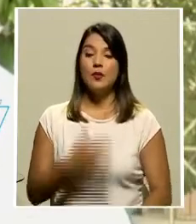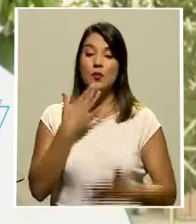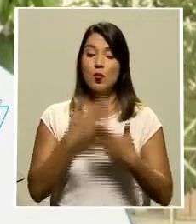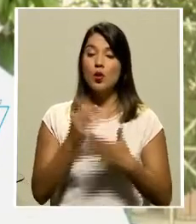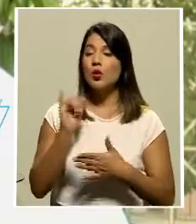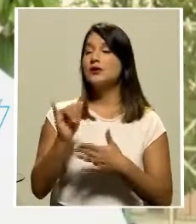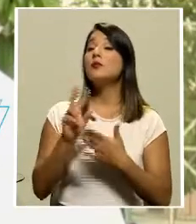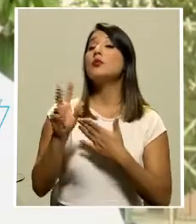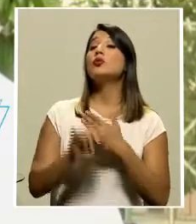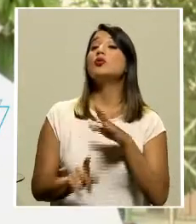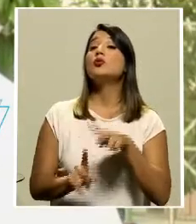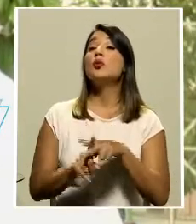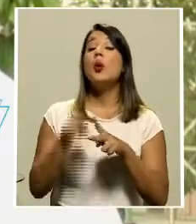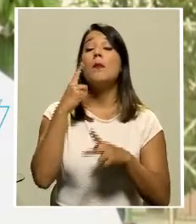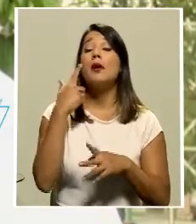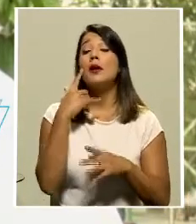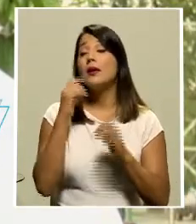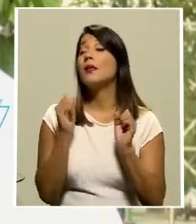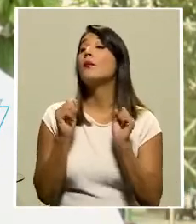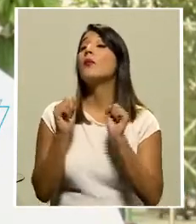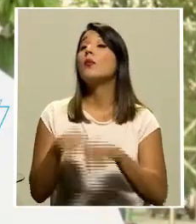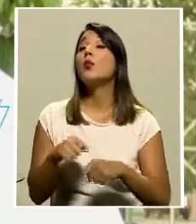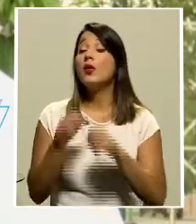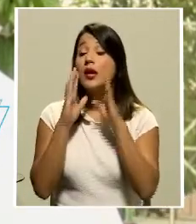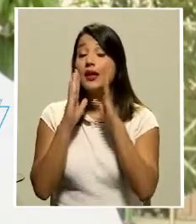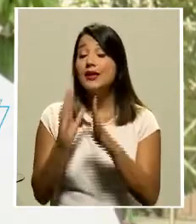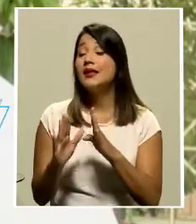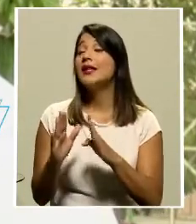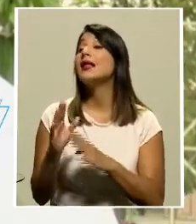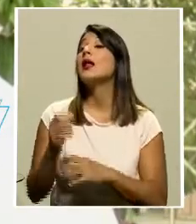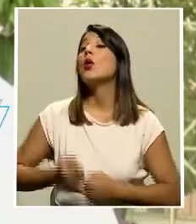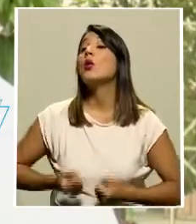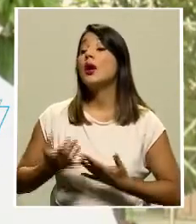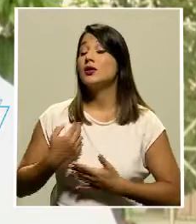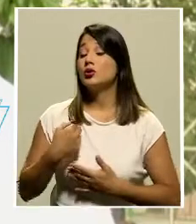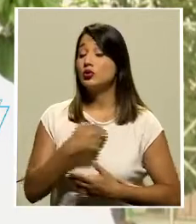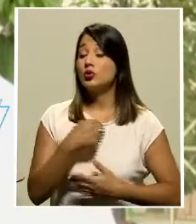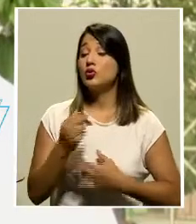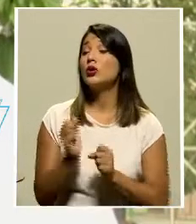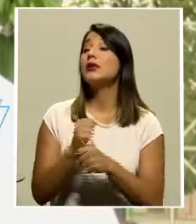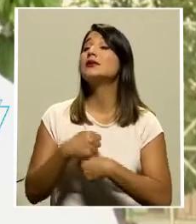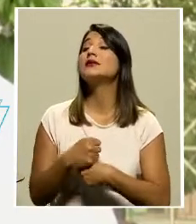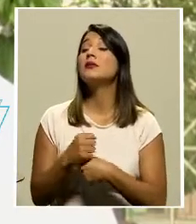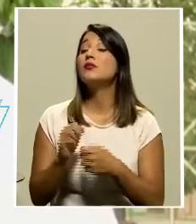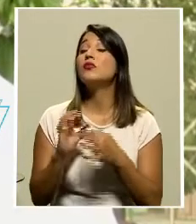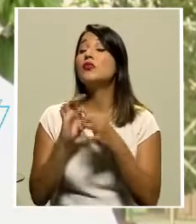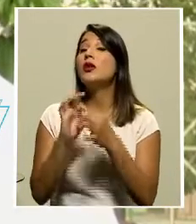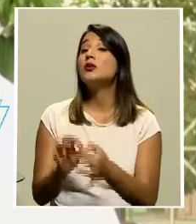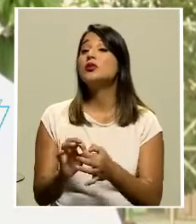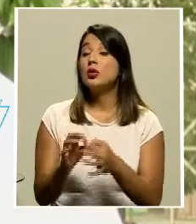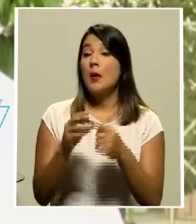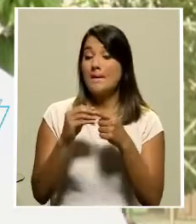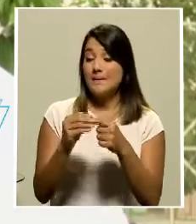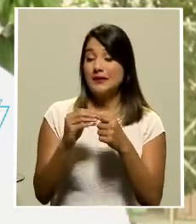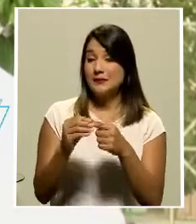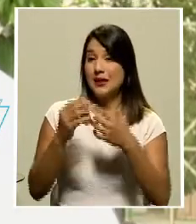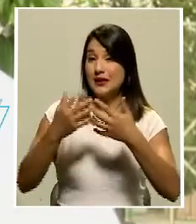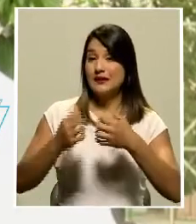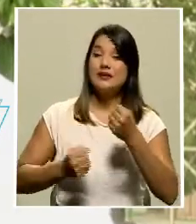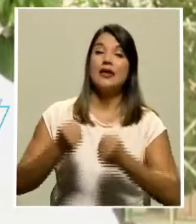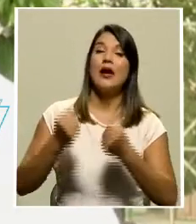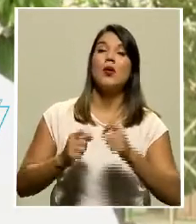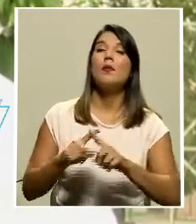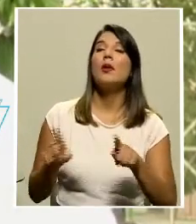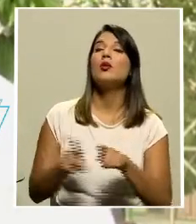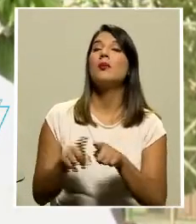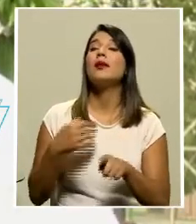surge como una iniciativa para reducir los gases de efecto invernadero que producimos los vehículos particulares son los principales generadores pero asimismo